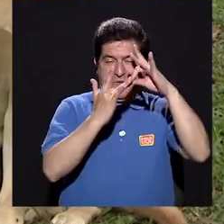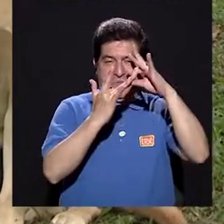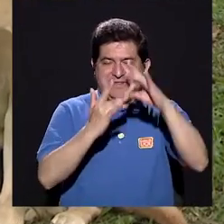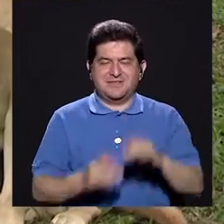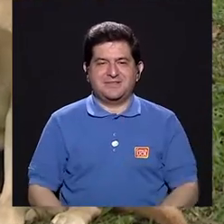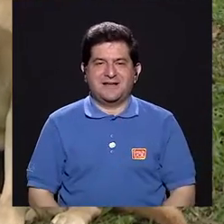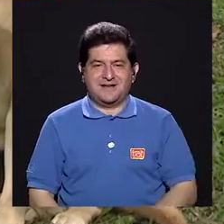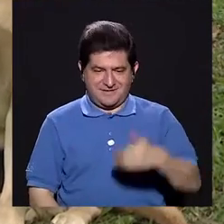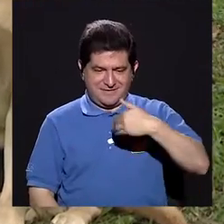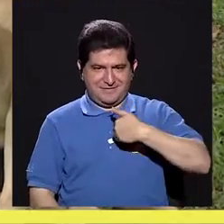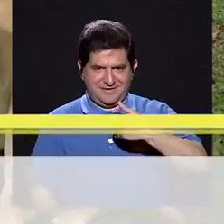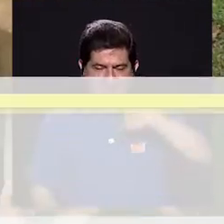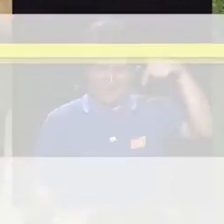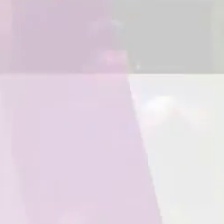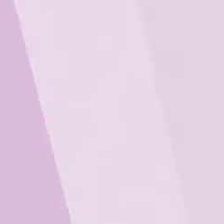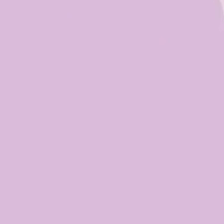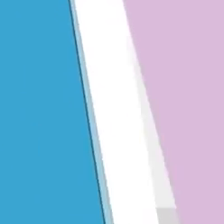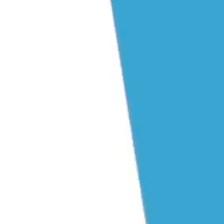especial a vivir mejor.